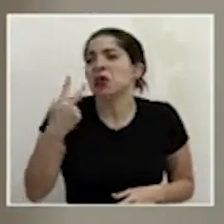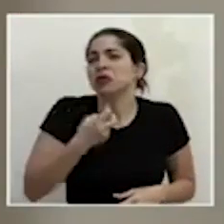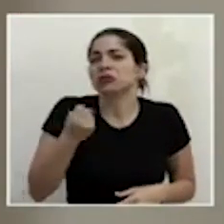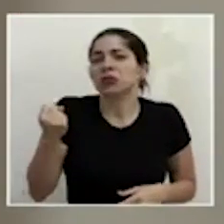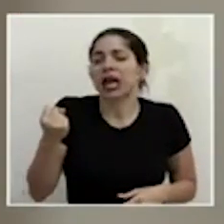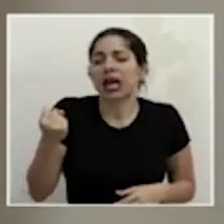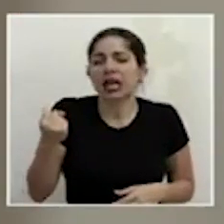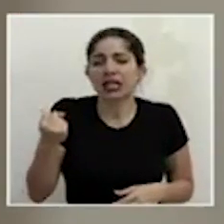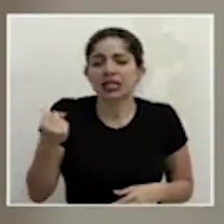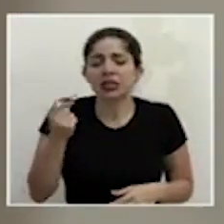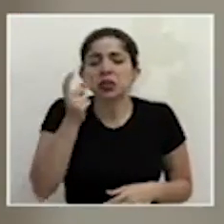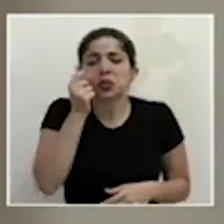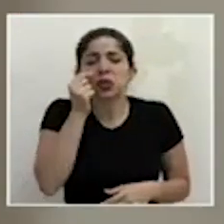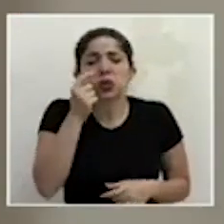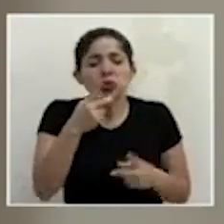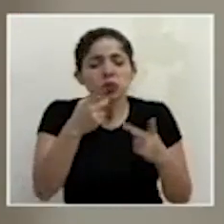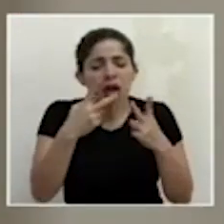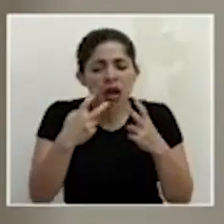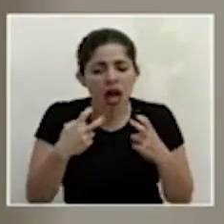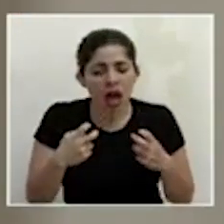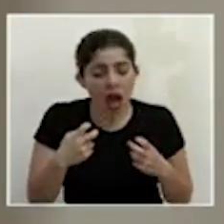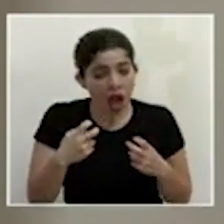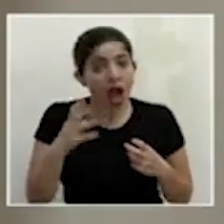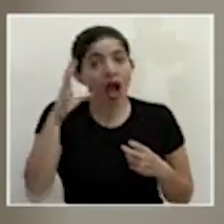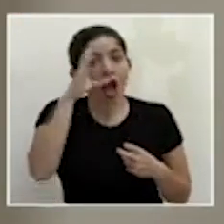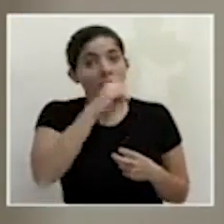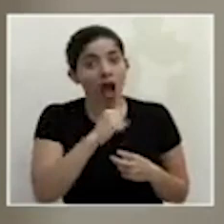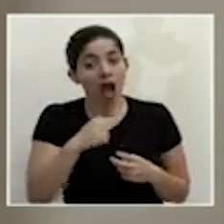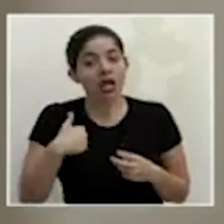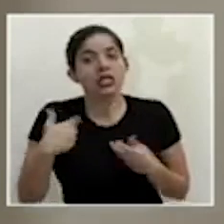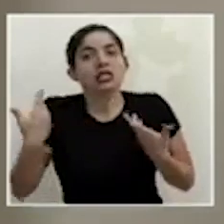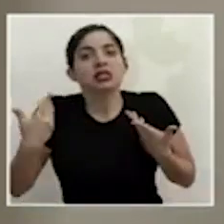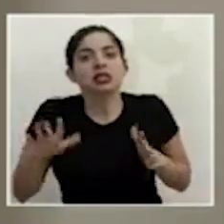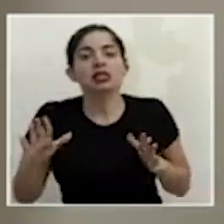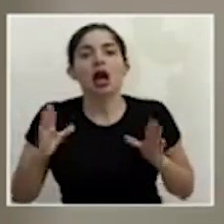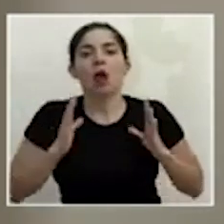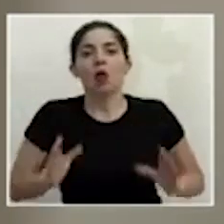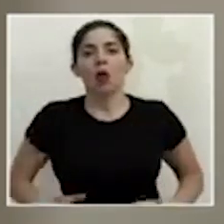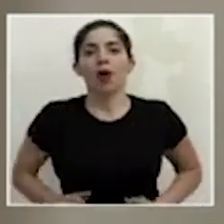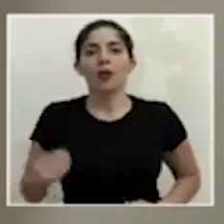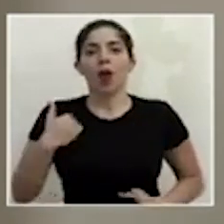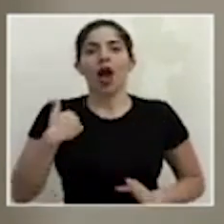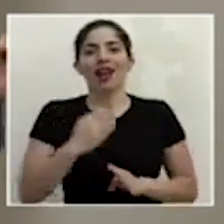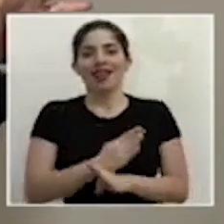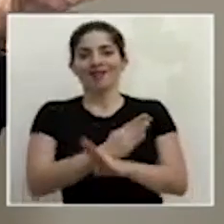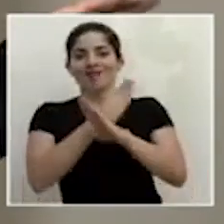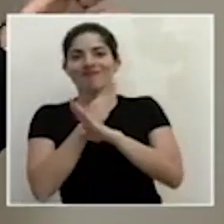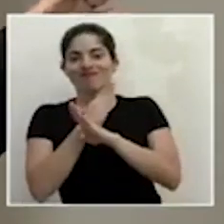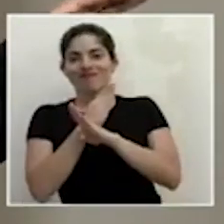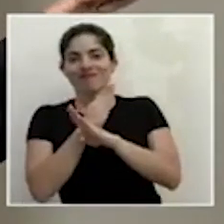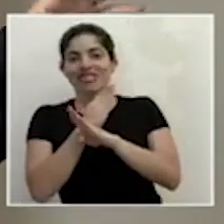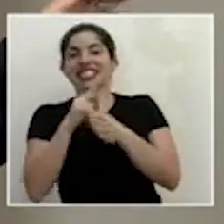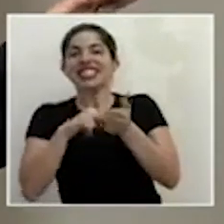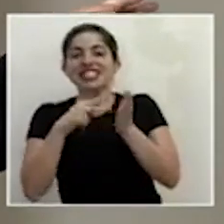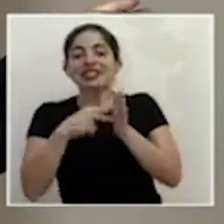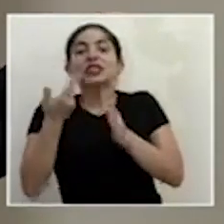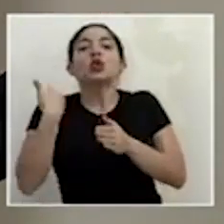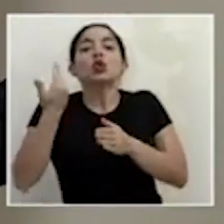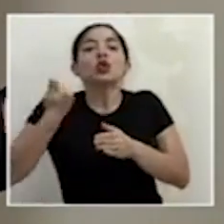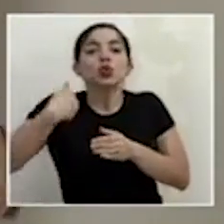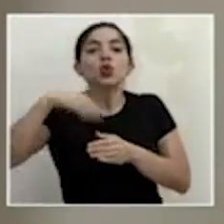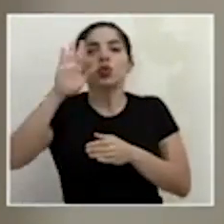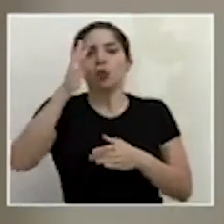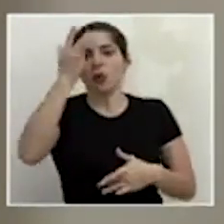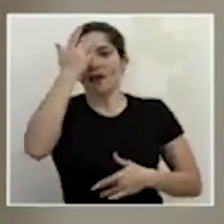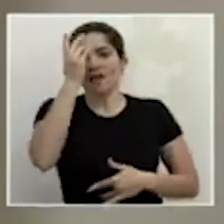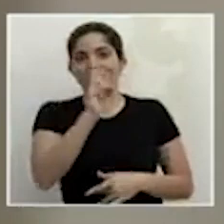les dio curiosidad hicieron la prueba y tienen los anticuerpos que demuestran que si tuvieron exposición al